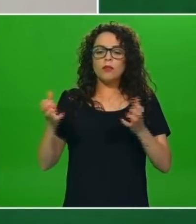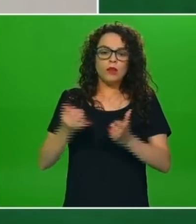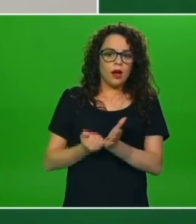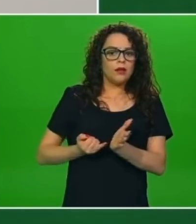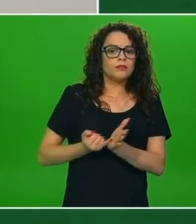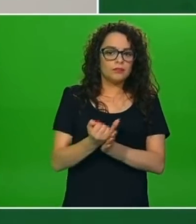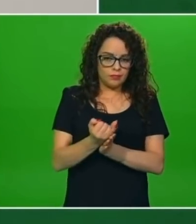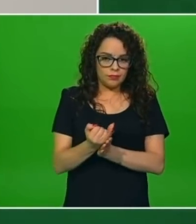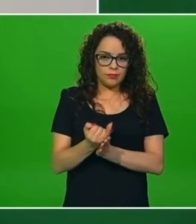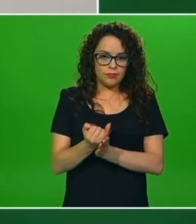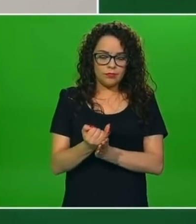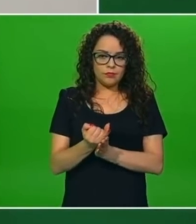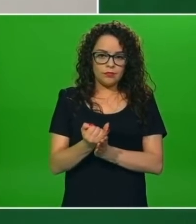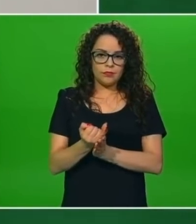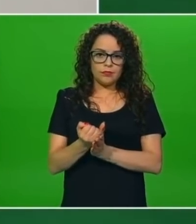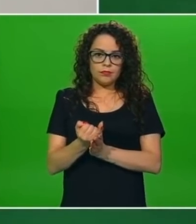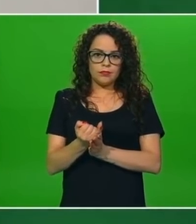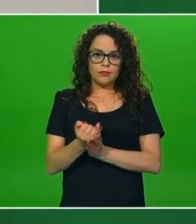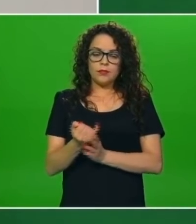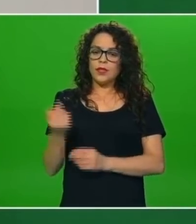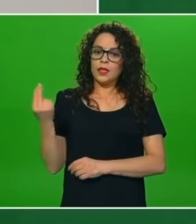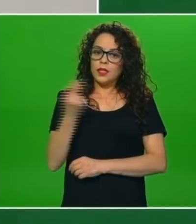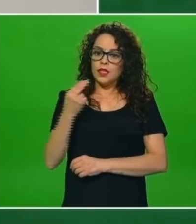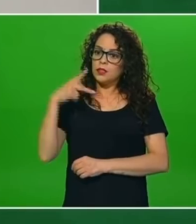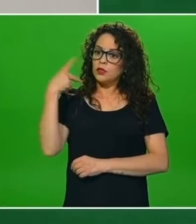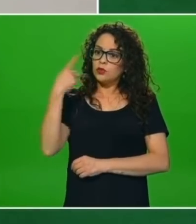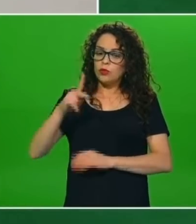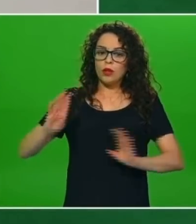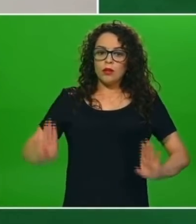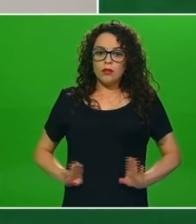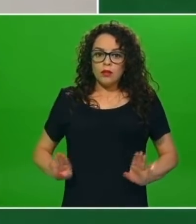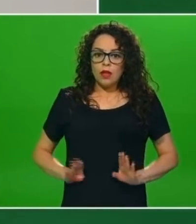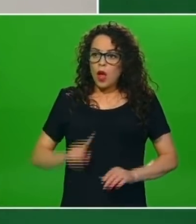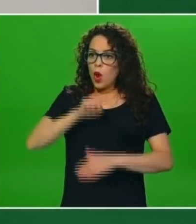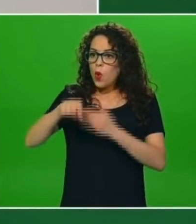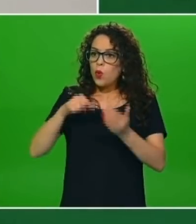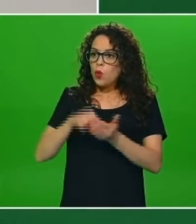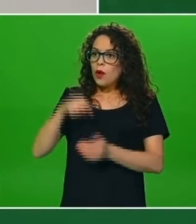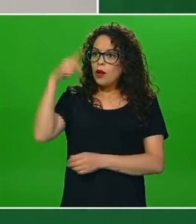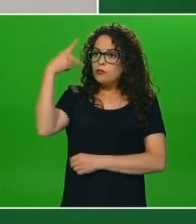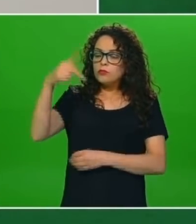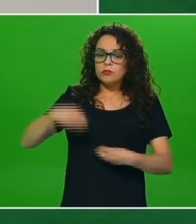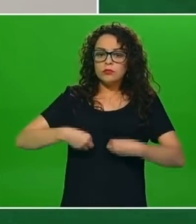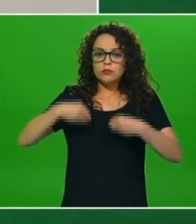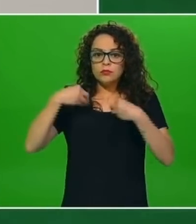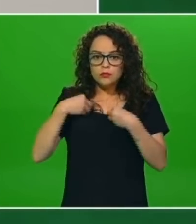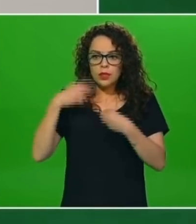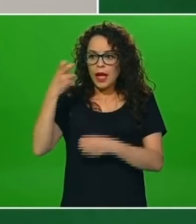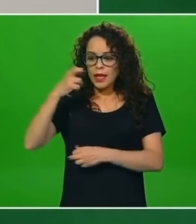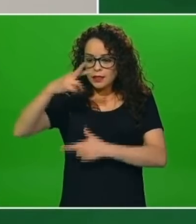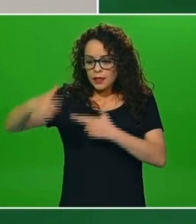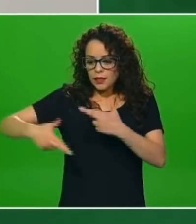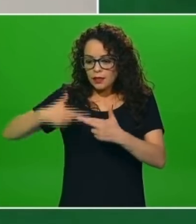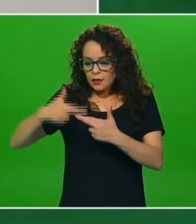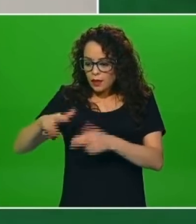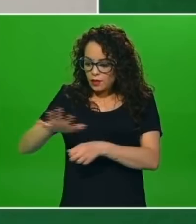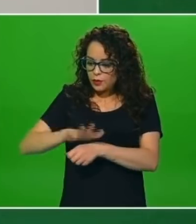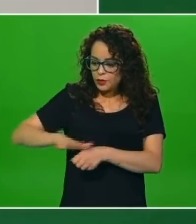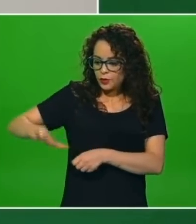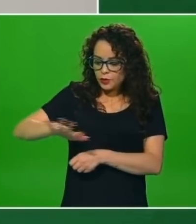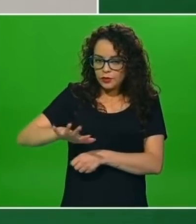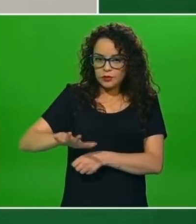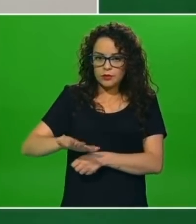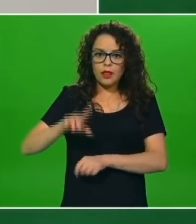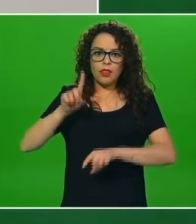decisiones muy regionalizadas, muy focalizadas en base a su situación de riesgo y por lo tanto